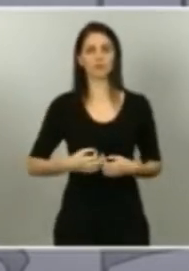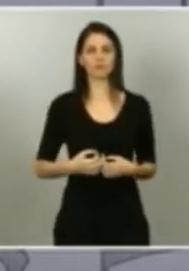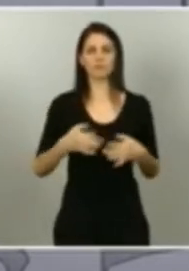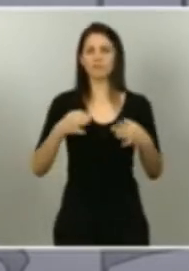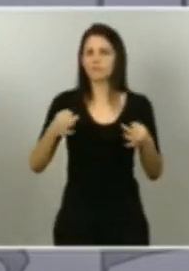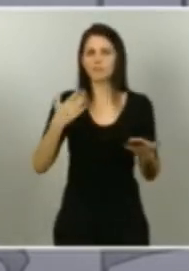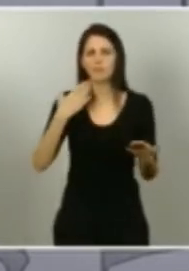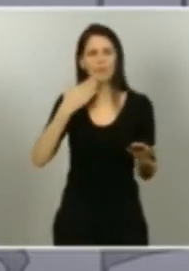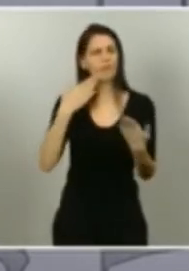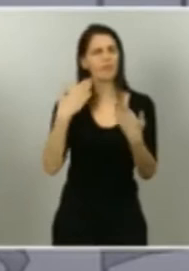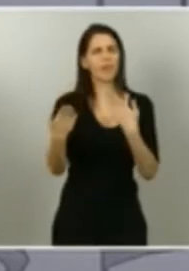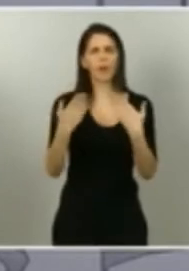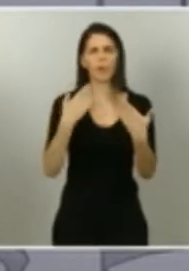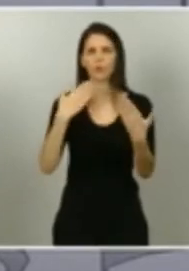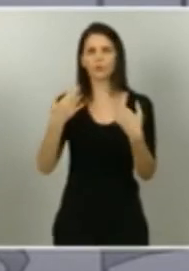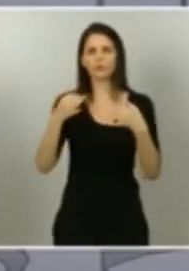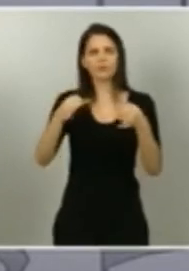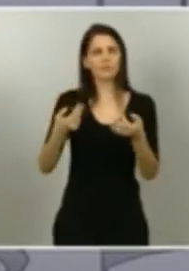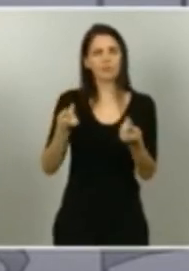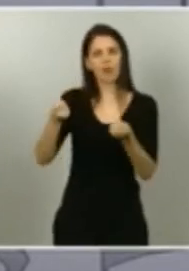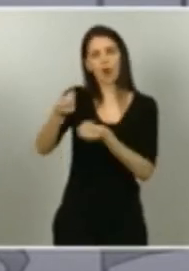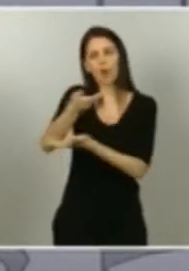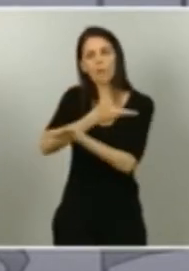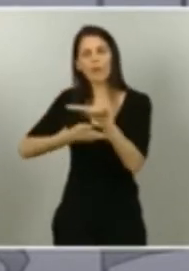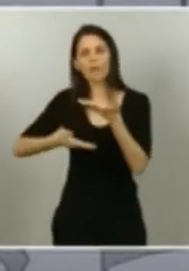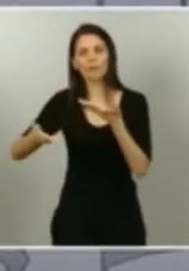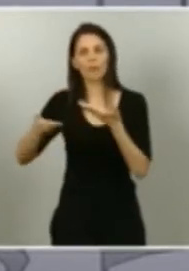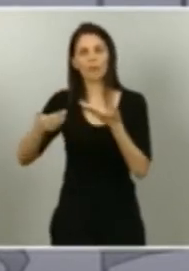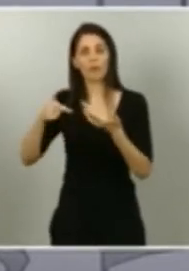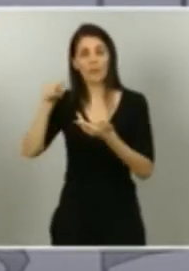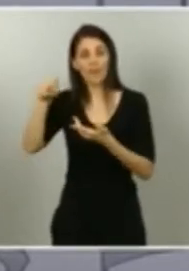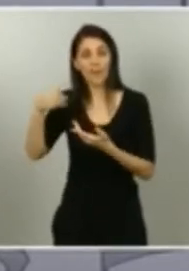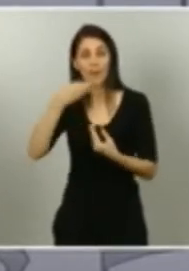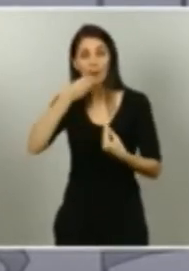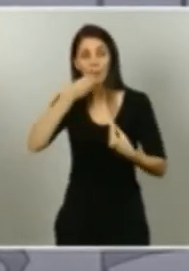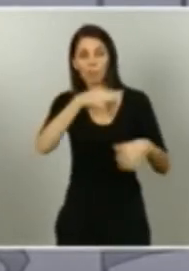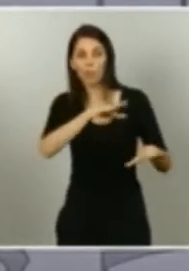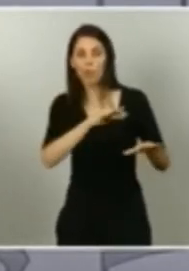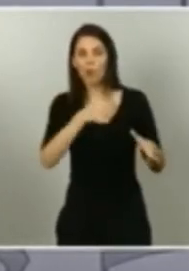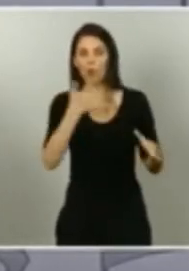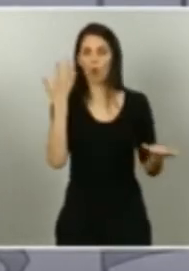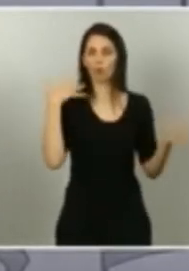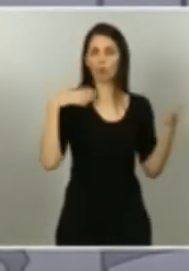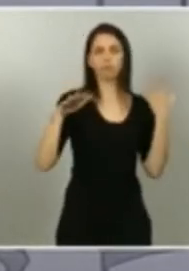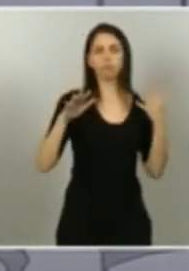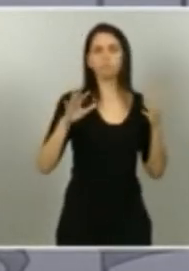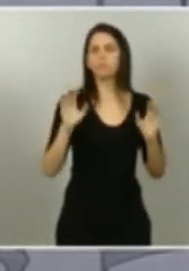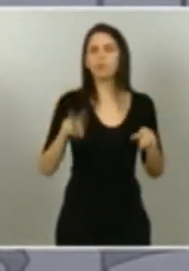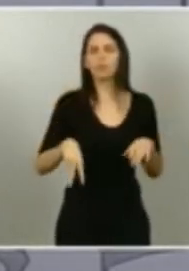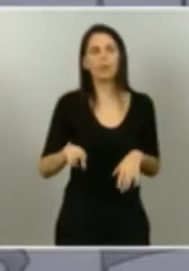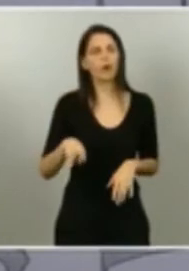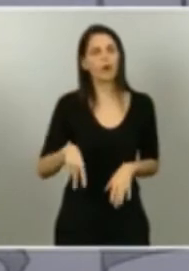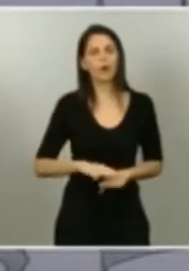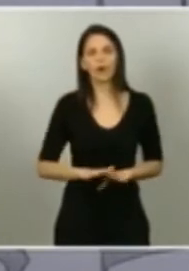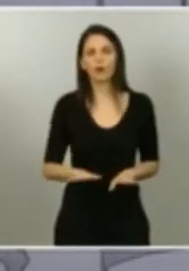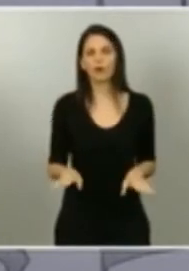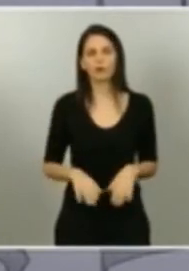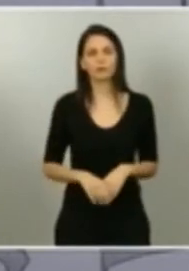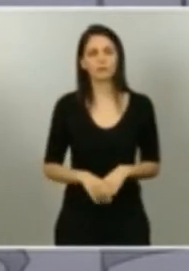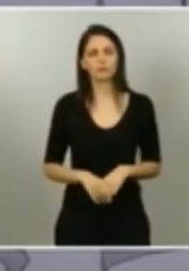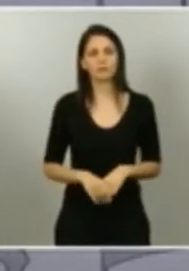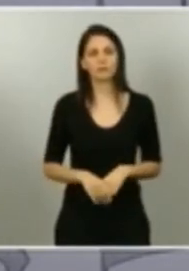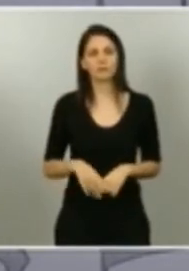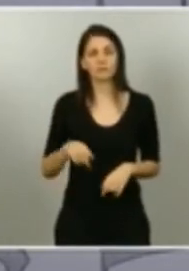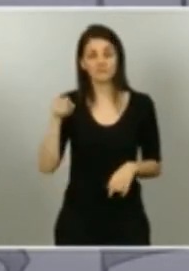nunca ha escurrido el bulto, ni ha culpado a nadie. Ha soportado las peores descalificaciones, los